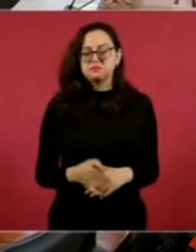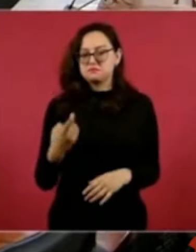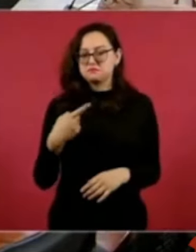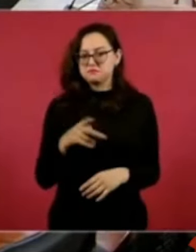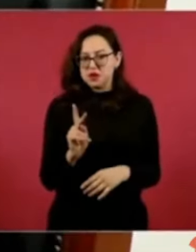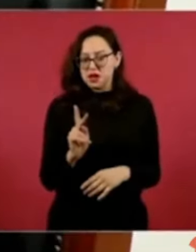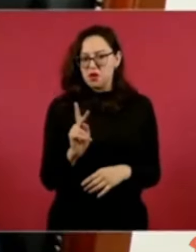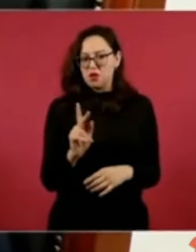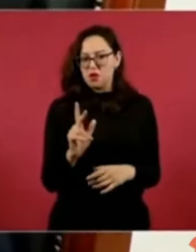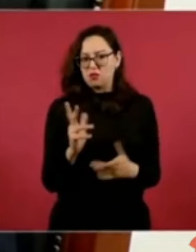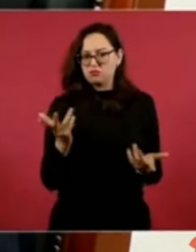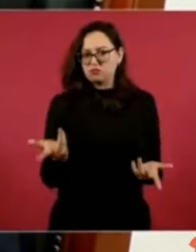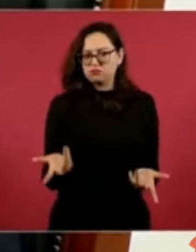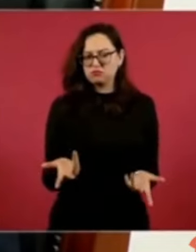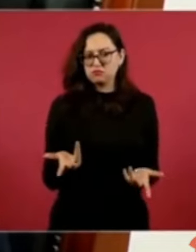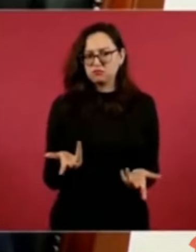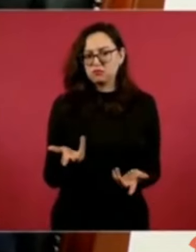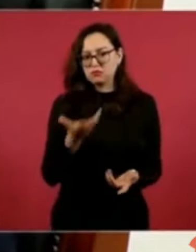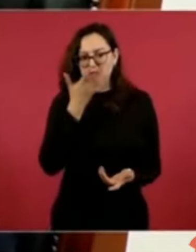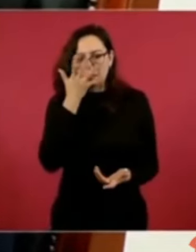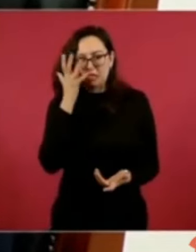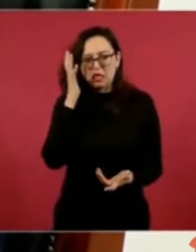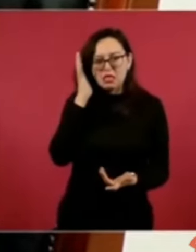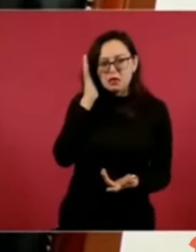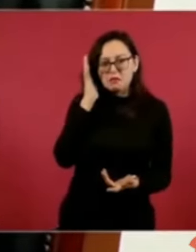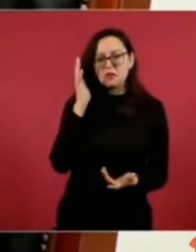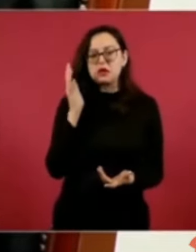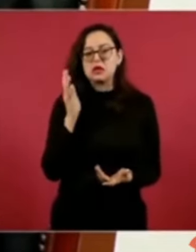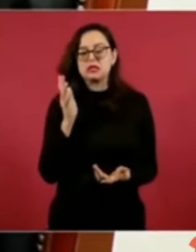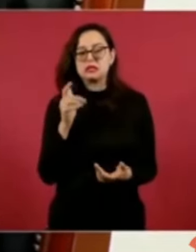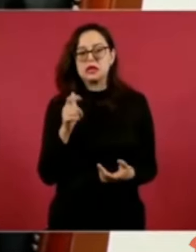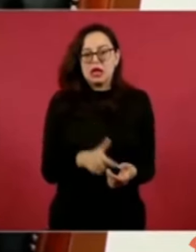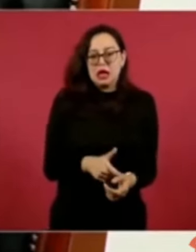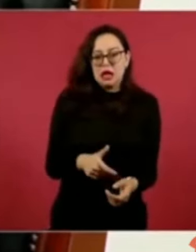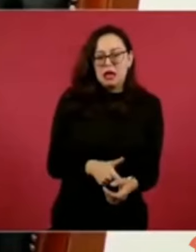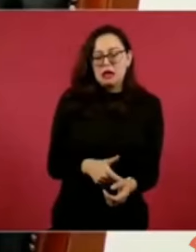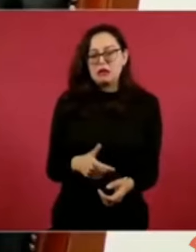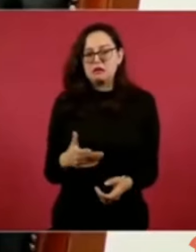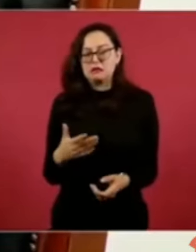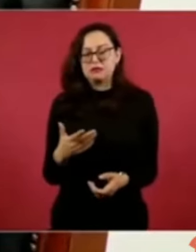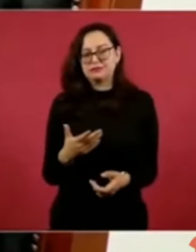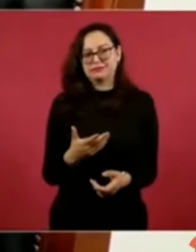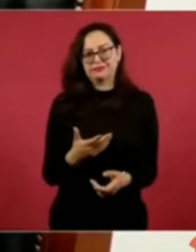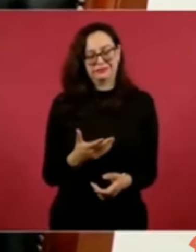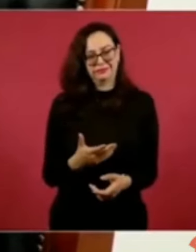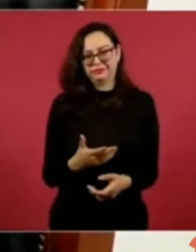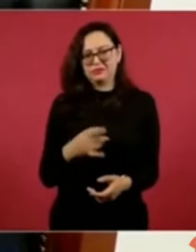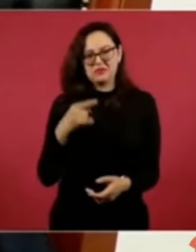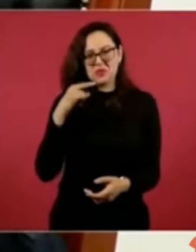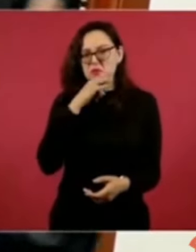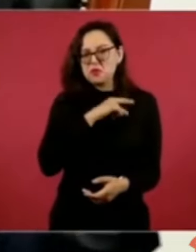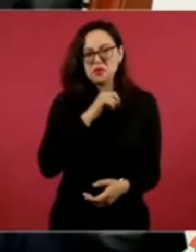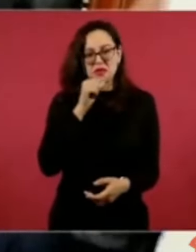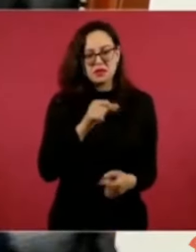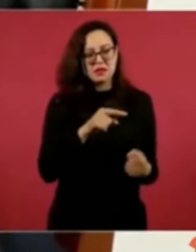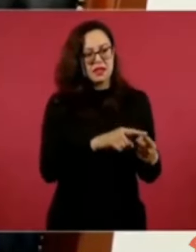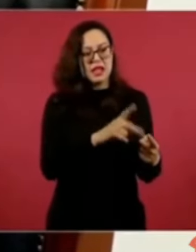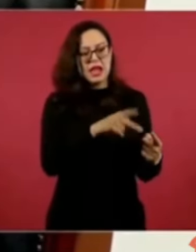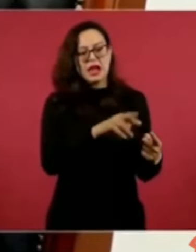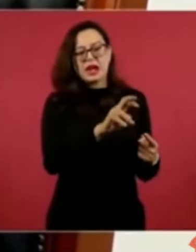como Krause o como Aguilar Camino, como Claudio X. González,